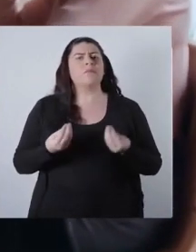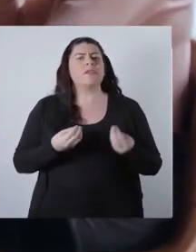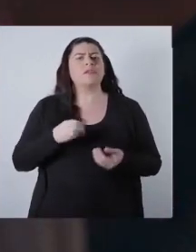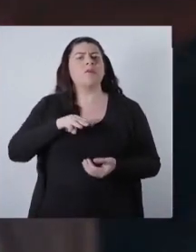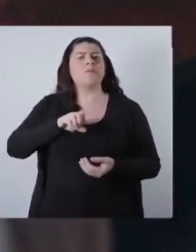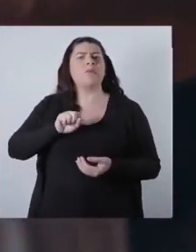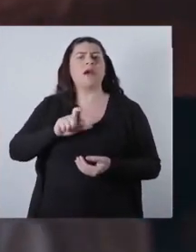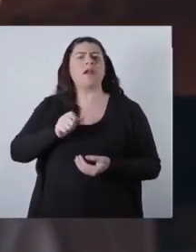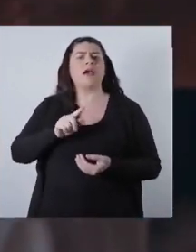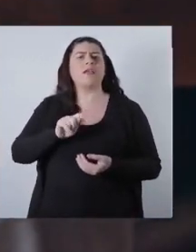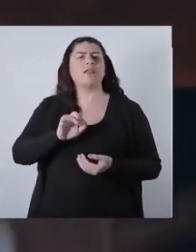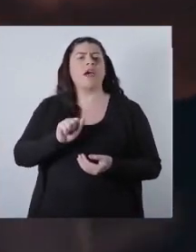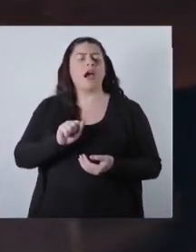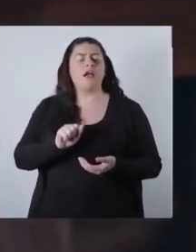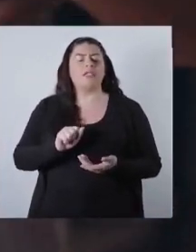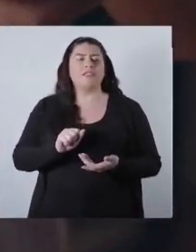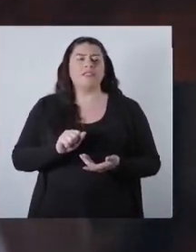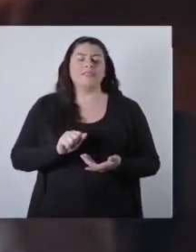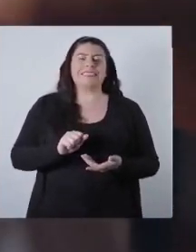¿Pasa algo, Margarita?